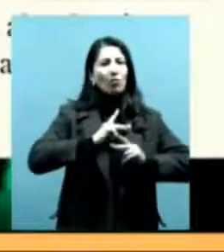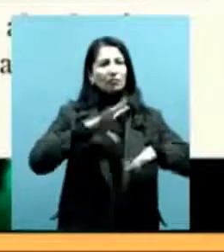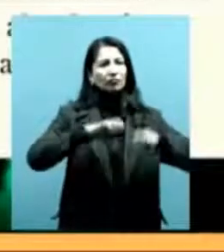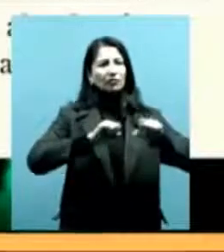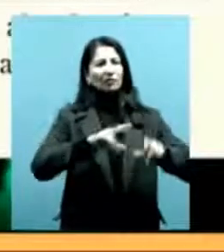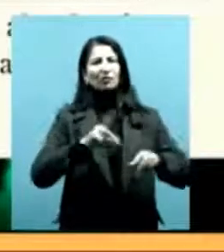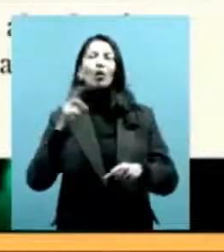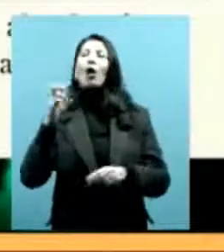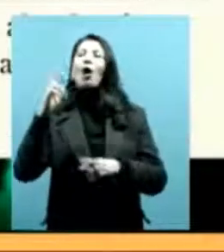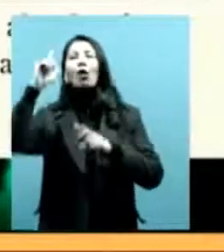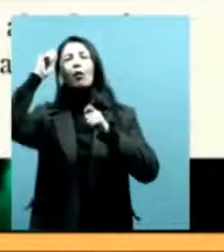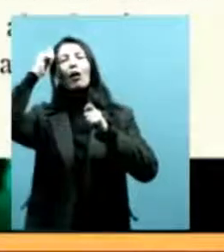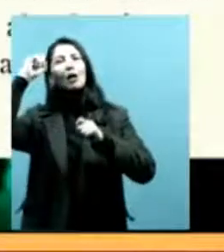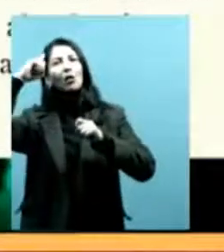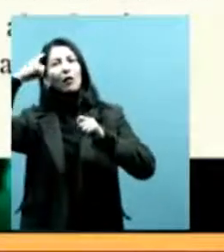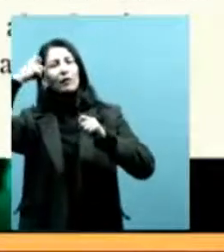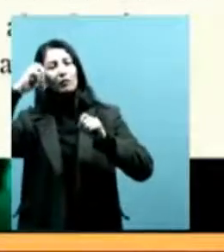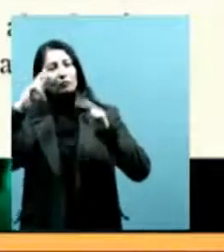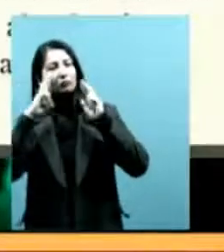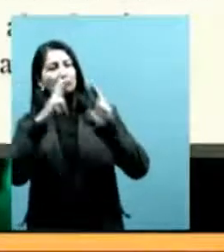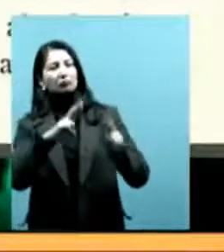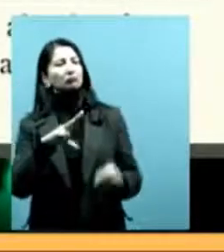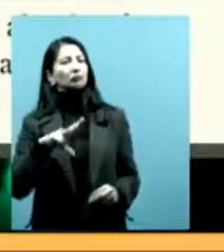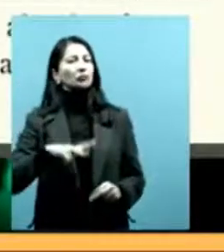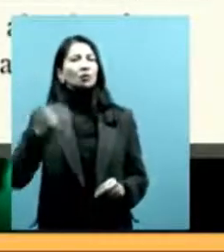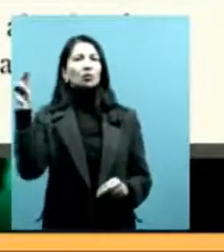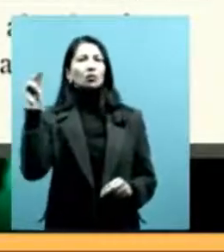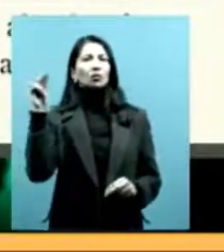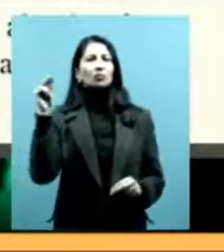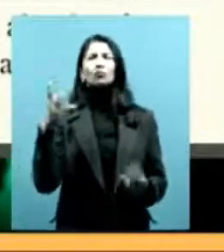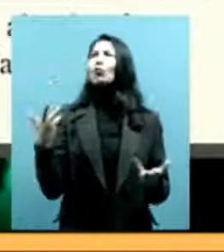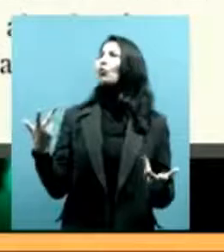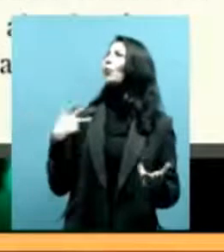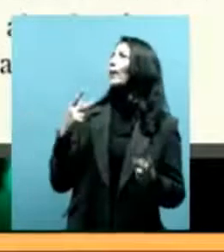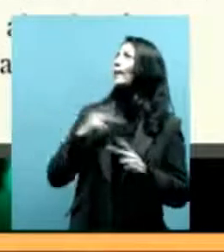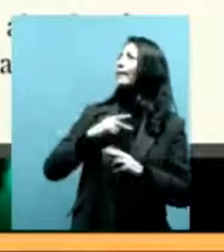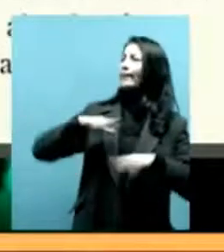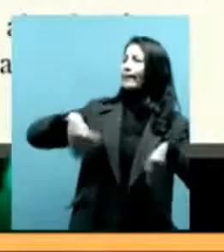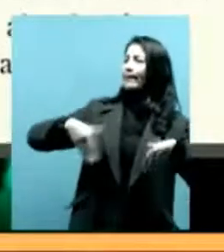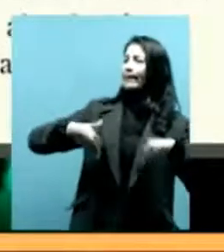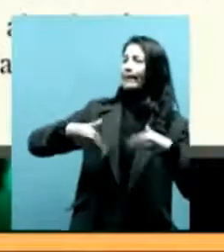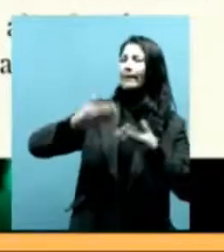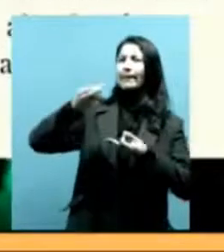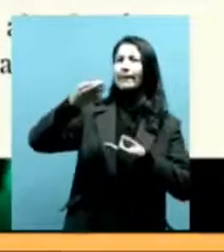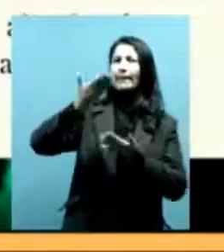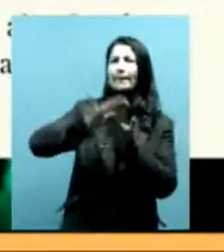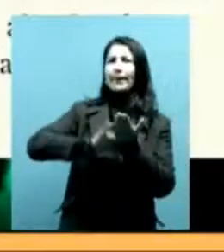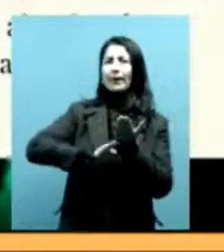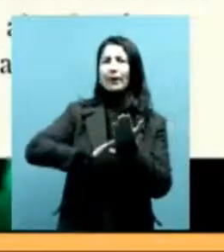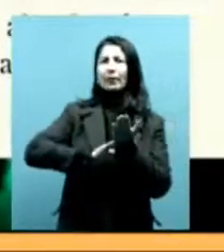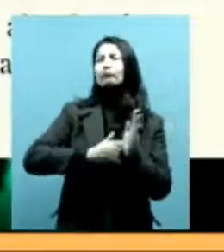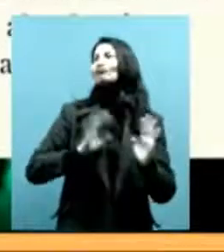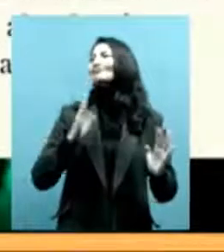la negación, ¿no? Porque dice que hay que crear esta reserva para la concentración de indígenas